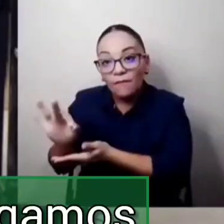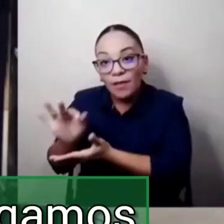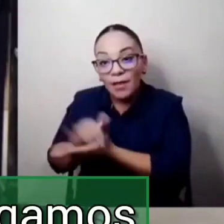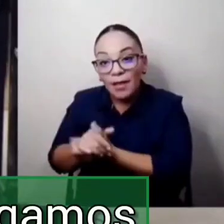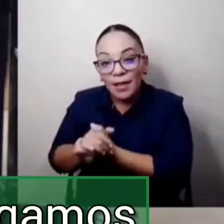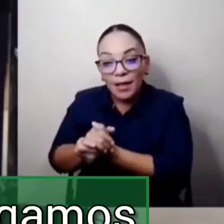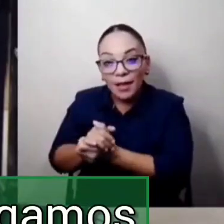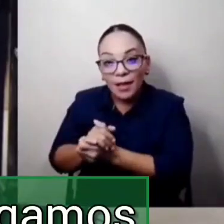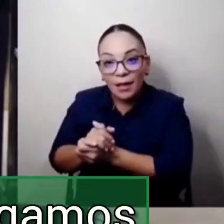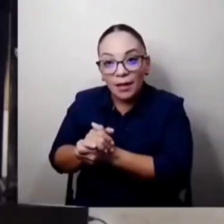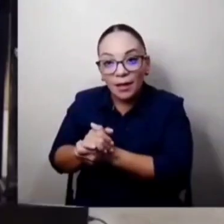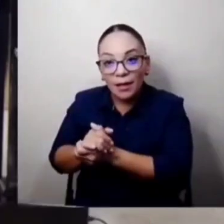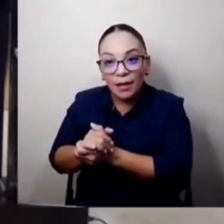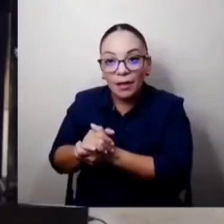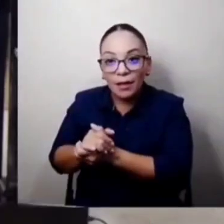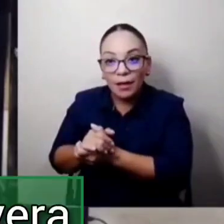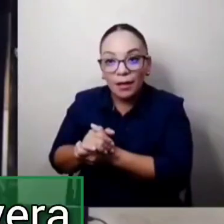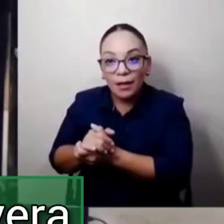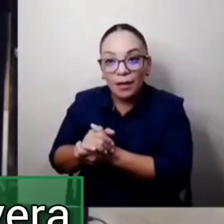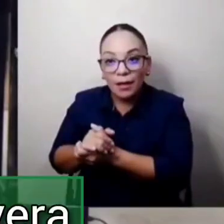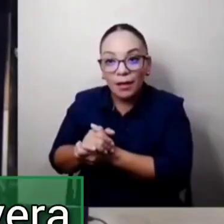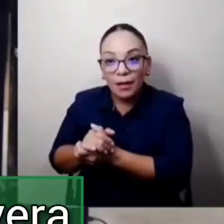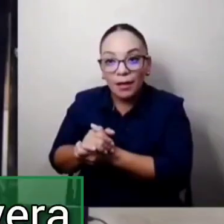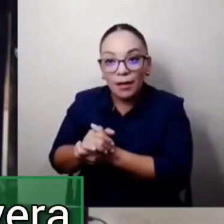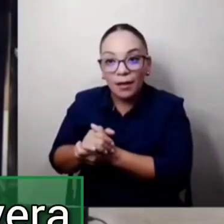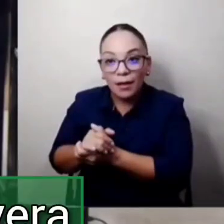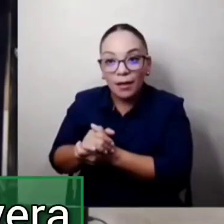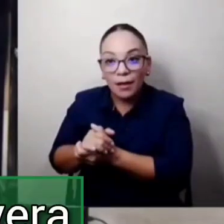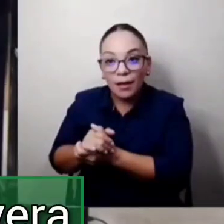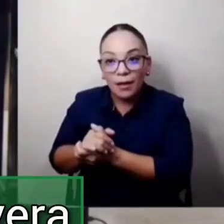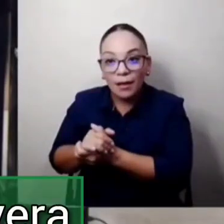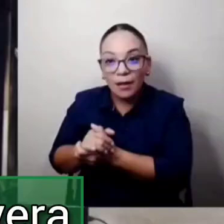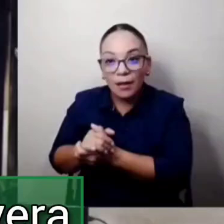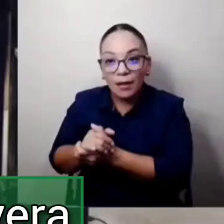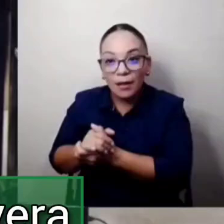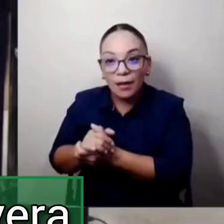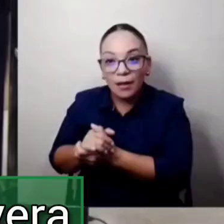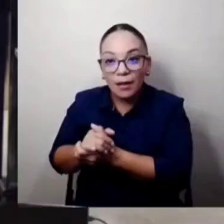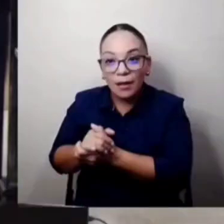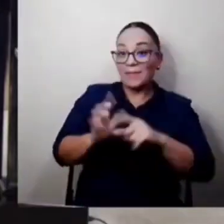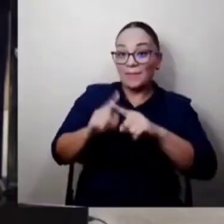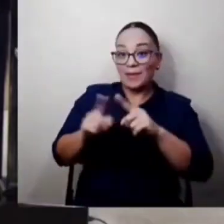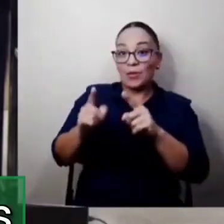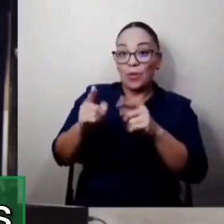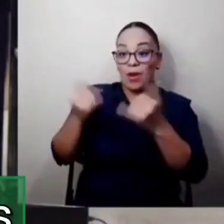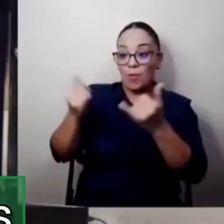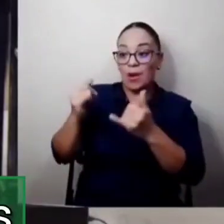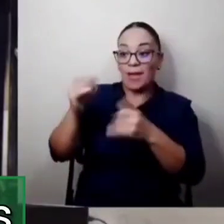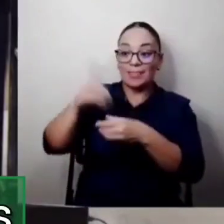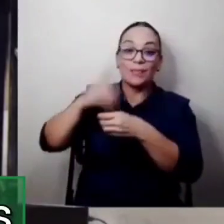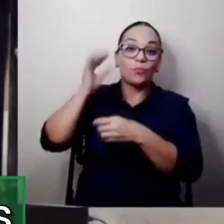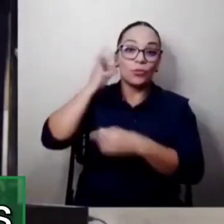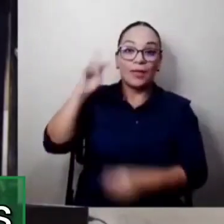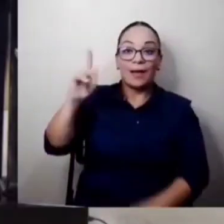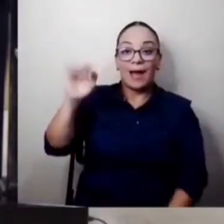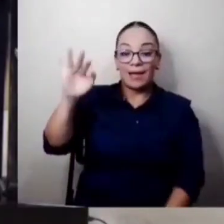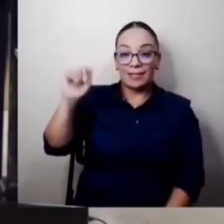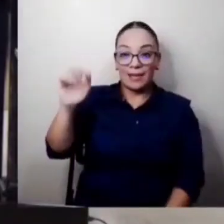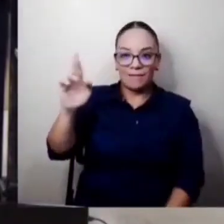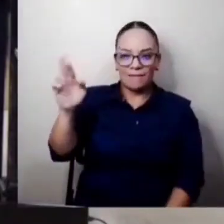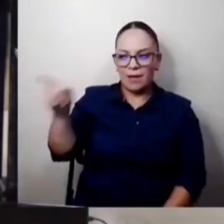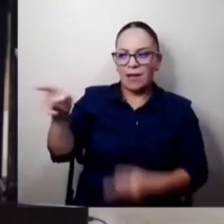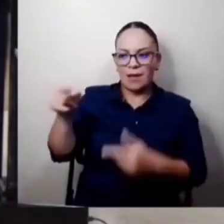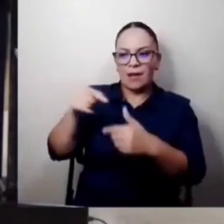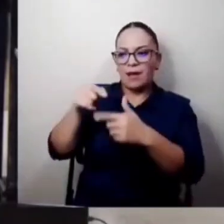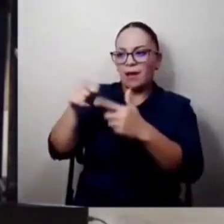culpa es nuestra, digamos. Y entonces, la diputada Katia Rivera, junto con usted, no sé quiénes, presentaron